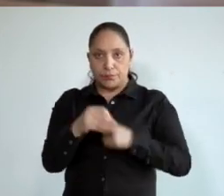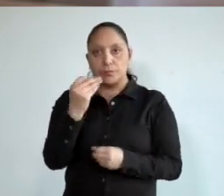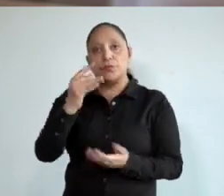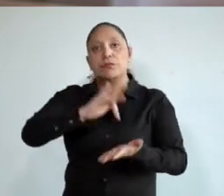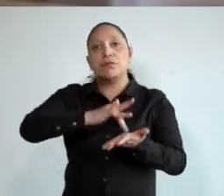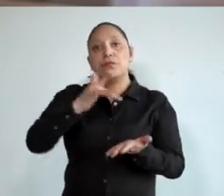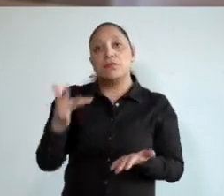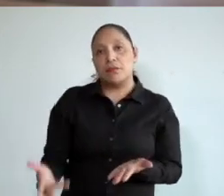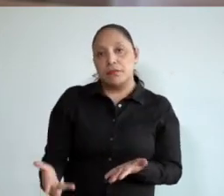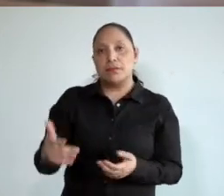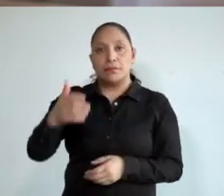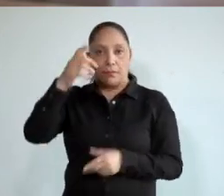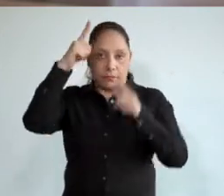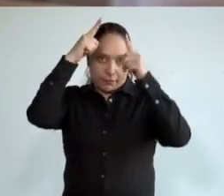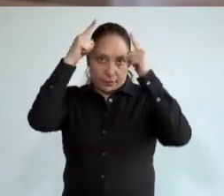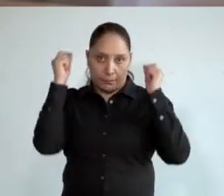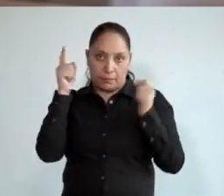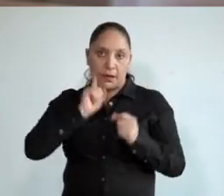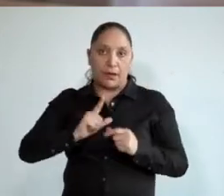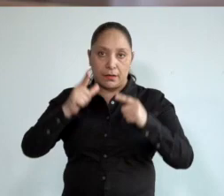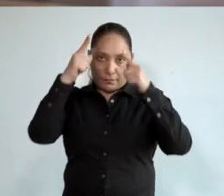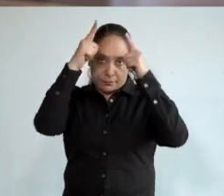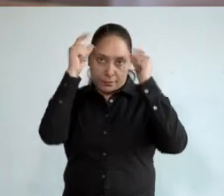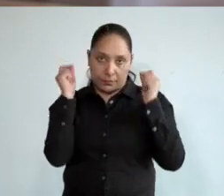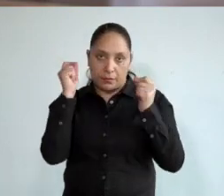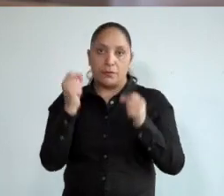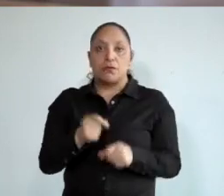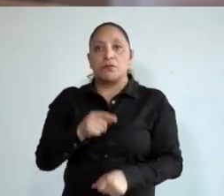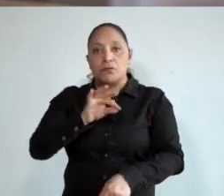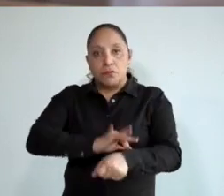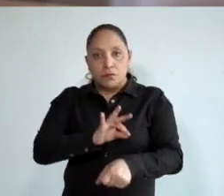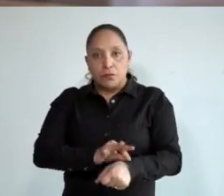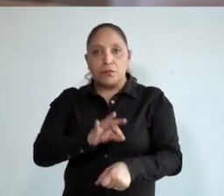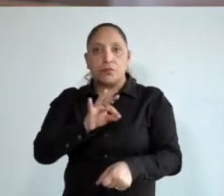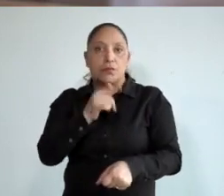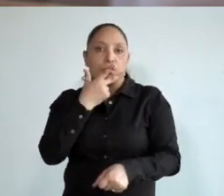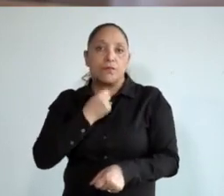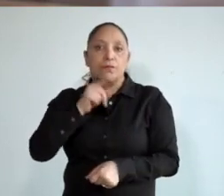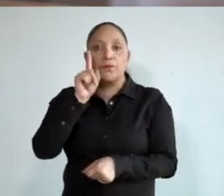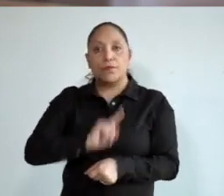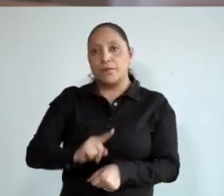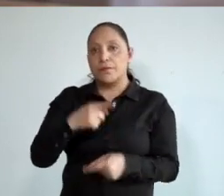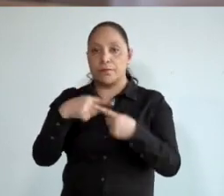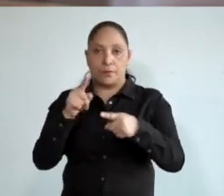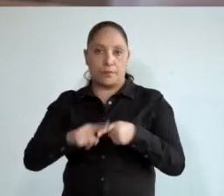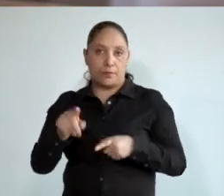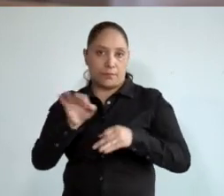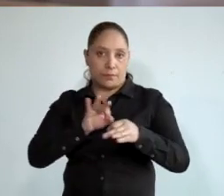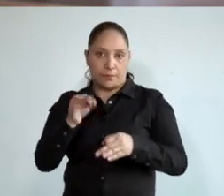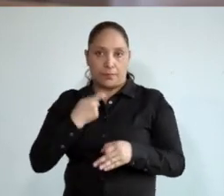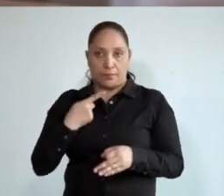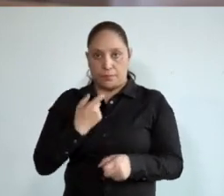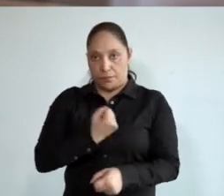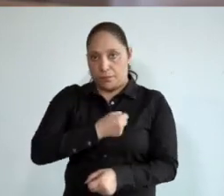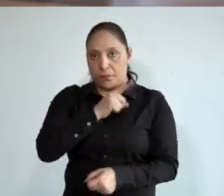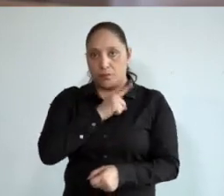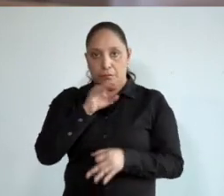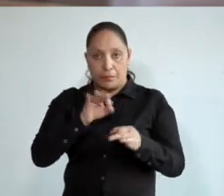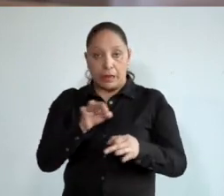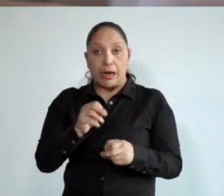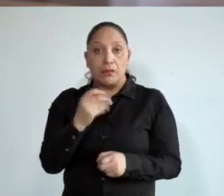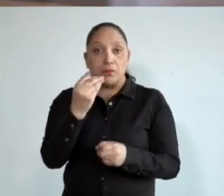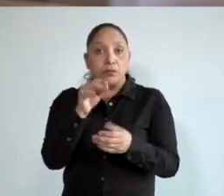los médicos, enfermeras, enfermeros, a los trabajadores de la salud. Apoyarlos en este momento